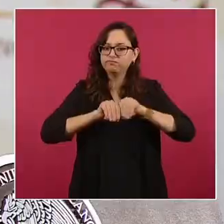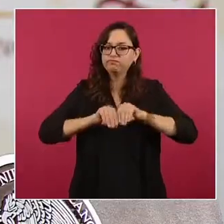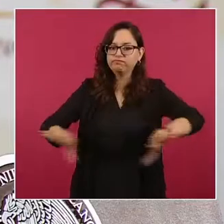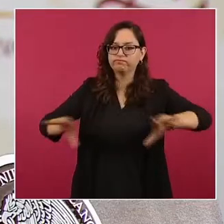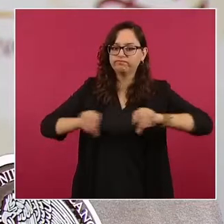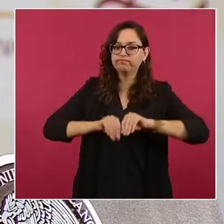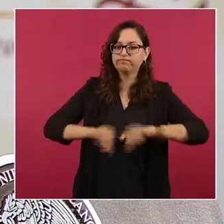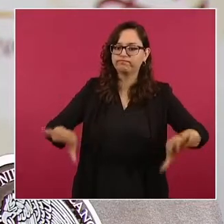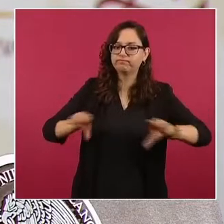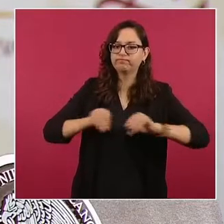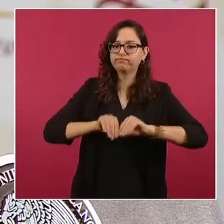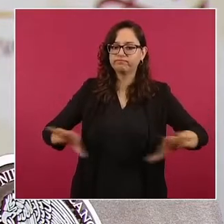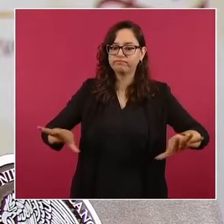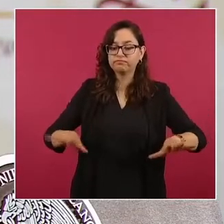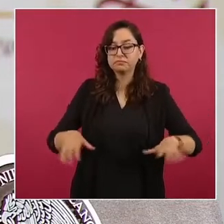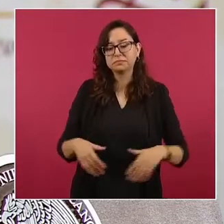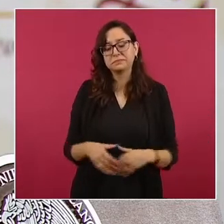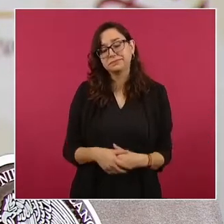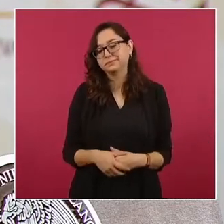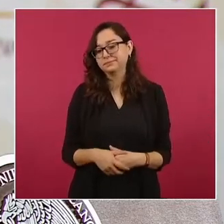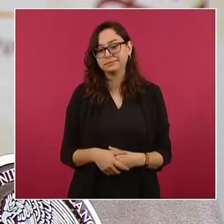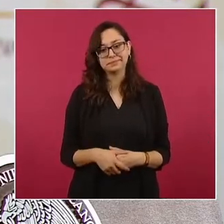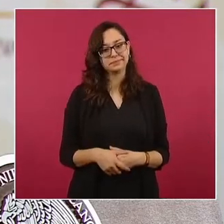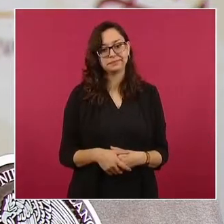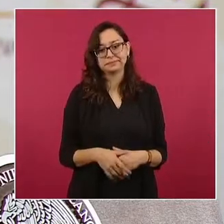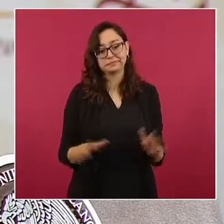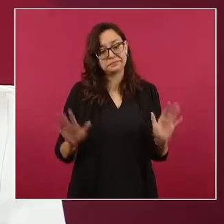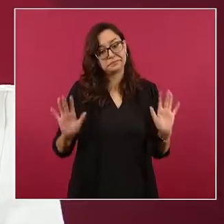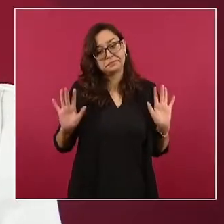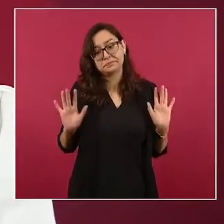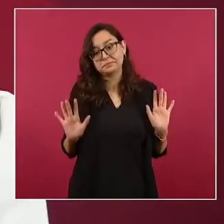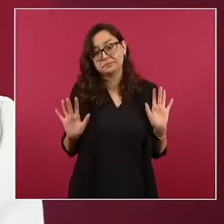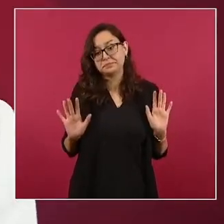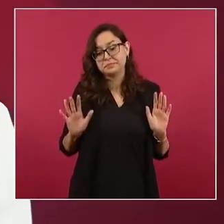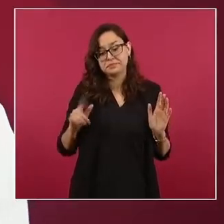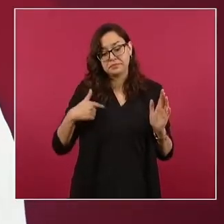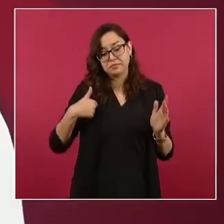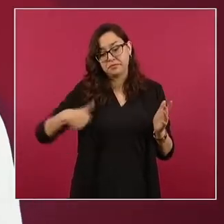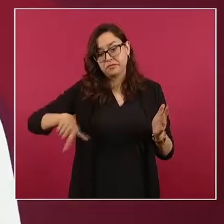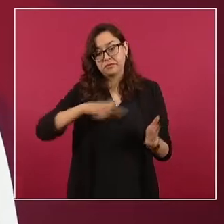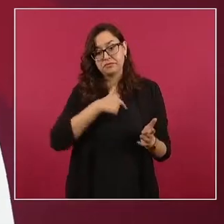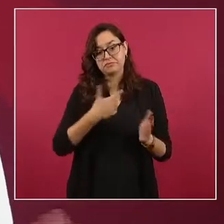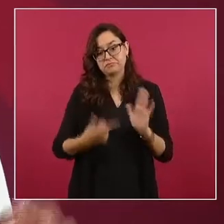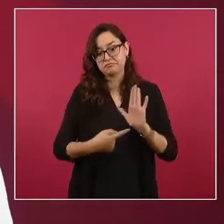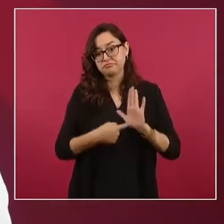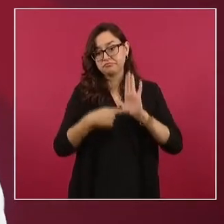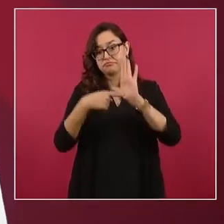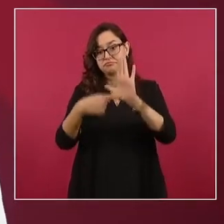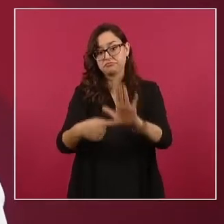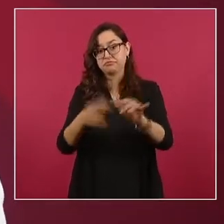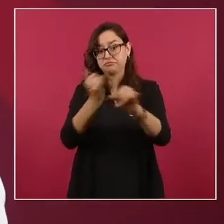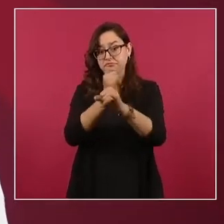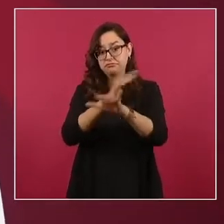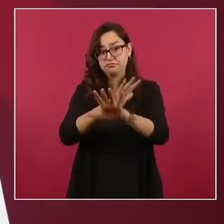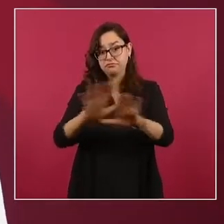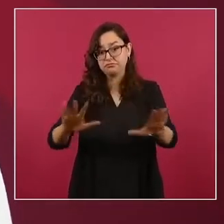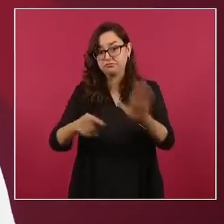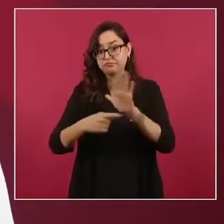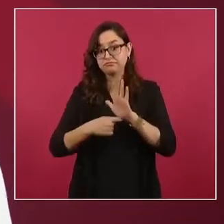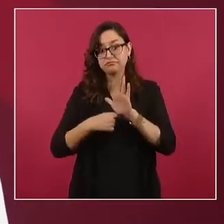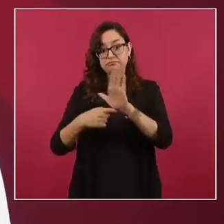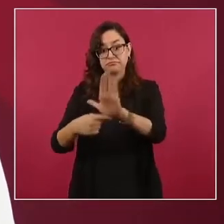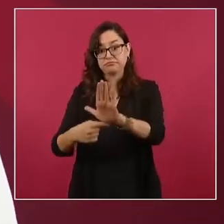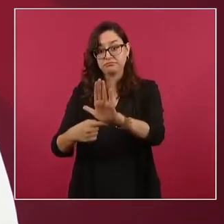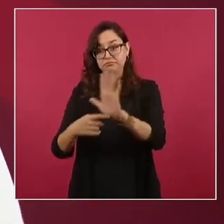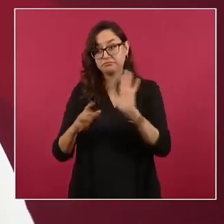pero aquí lo dejamos para que usted saque sus propias conclusiones, pero dejar claro que estas